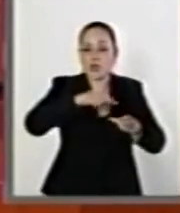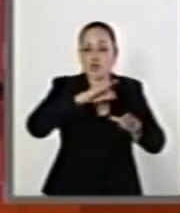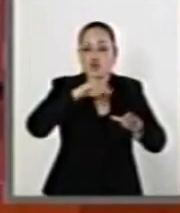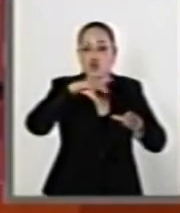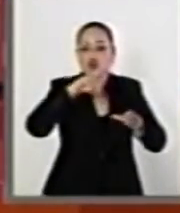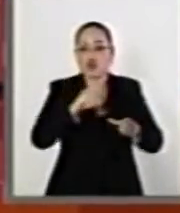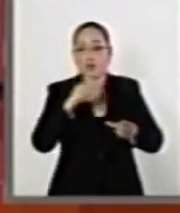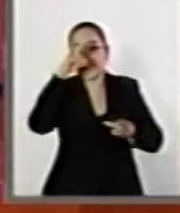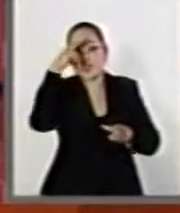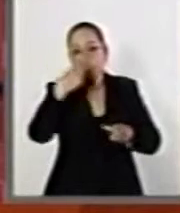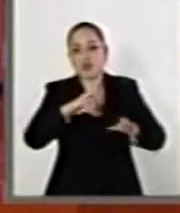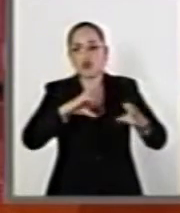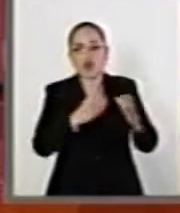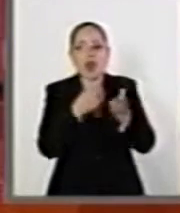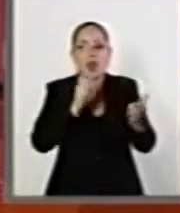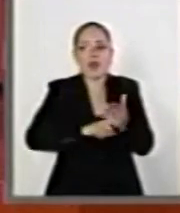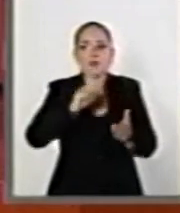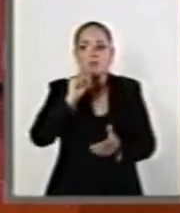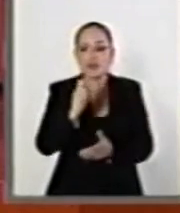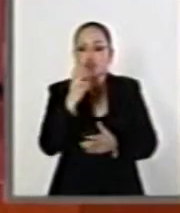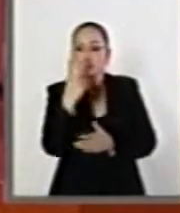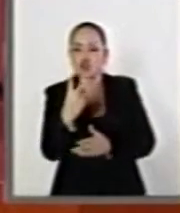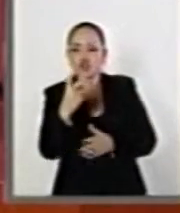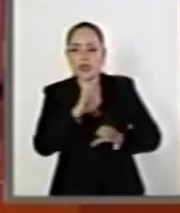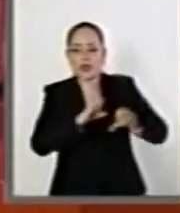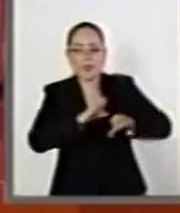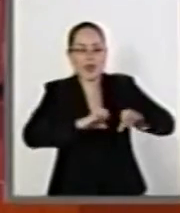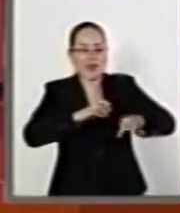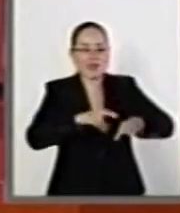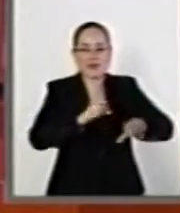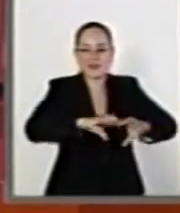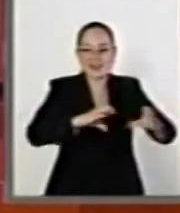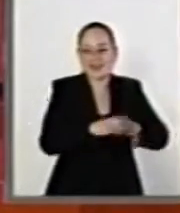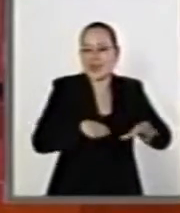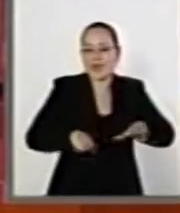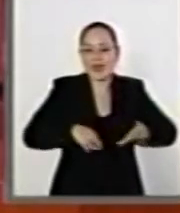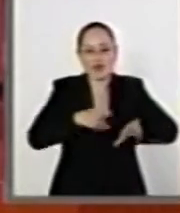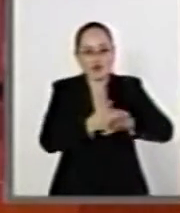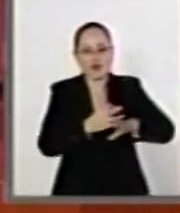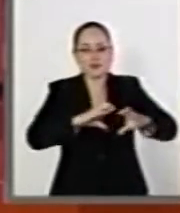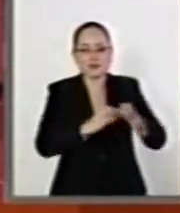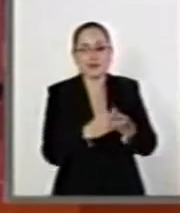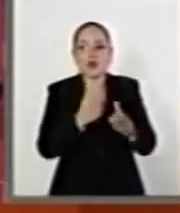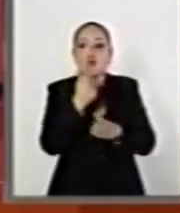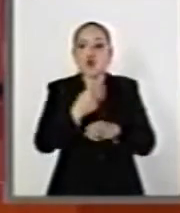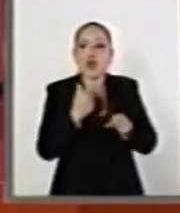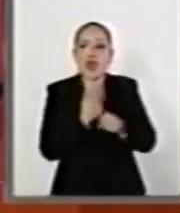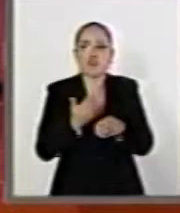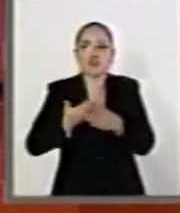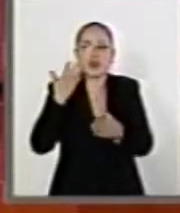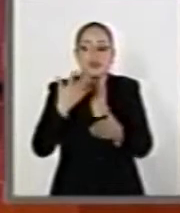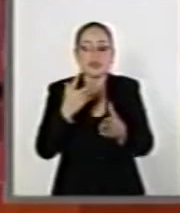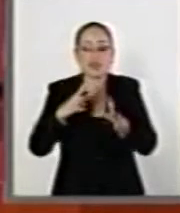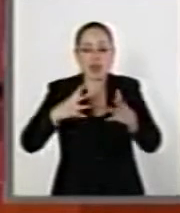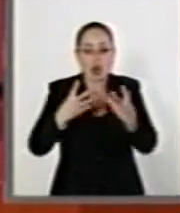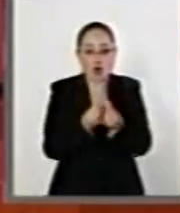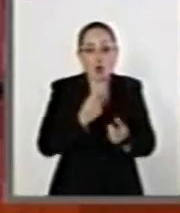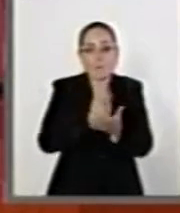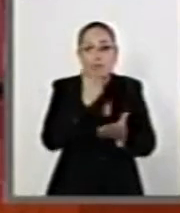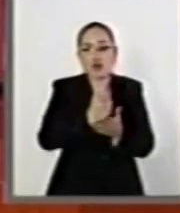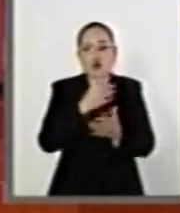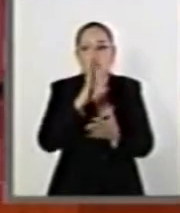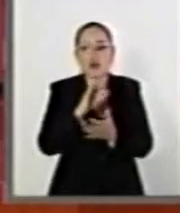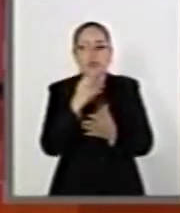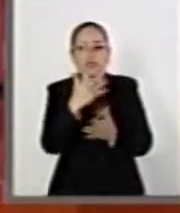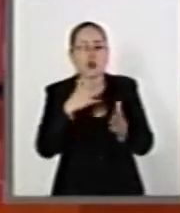22 empleados. El año pasado nos costó 45 millones de pesos, es decir, casi 2